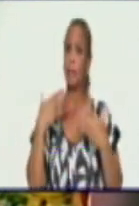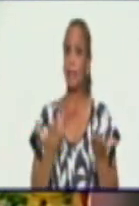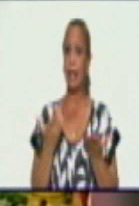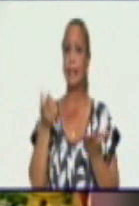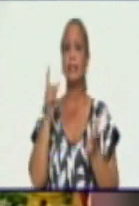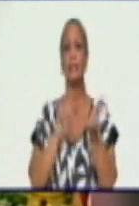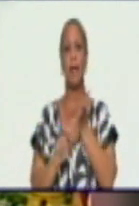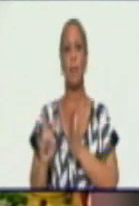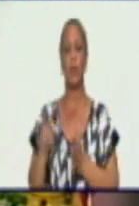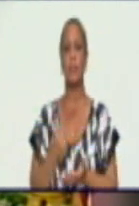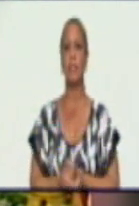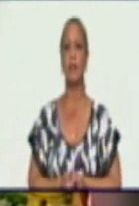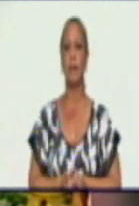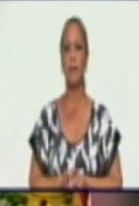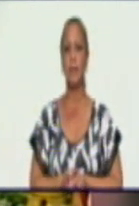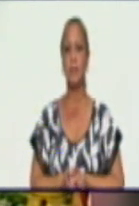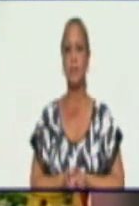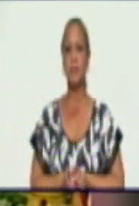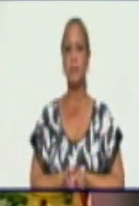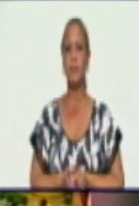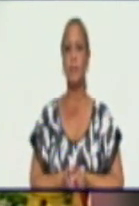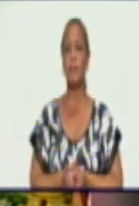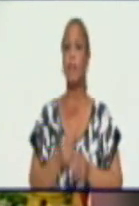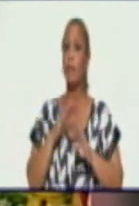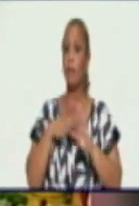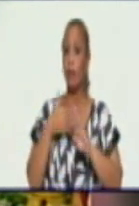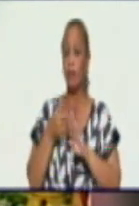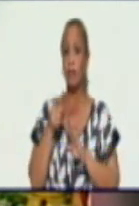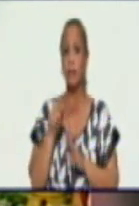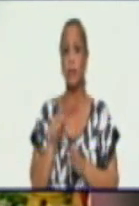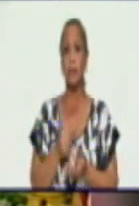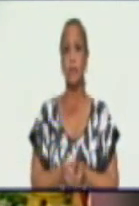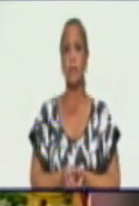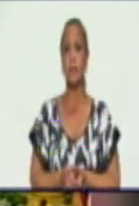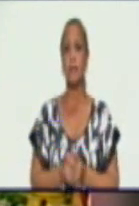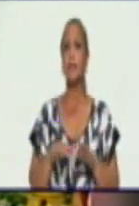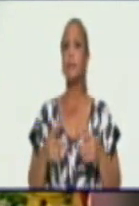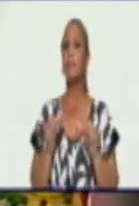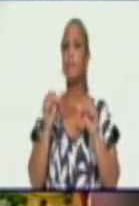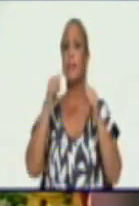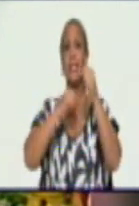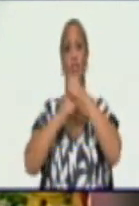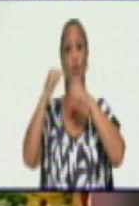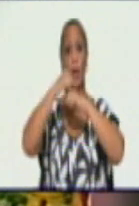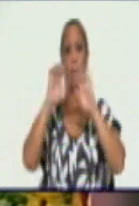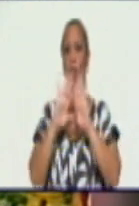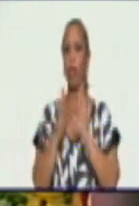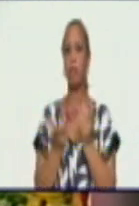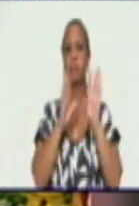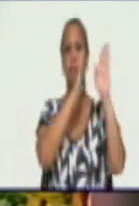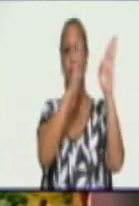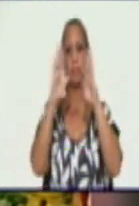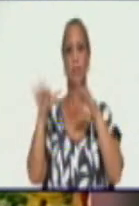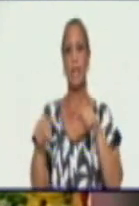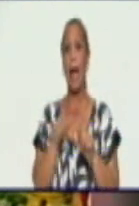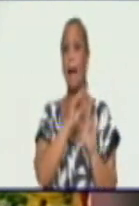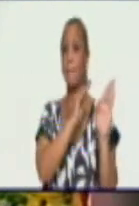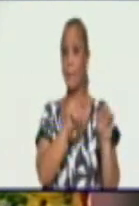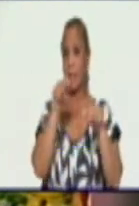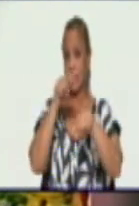la provincia. Bueno, además de eso, reestructuramos los bloques, ya a partir de hoy,